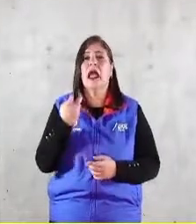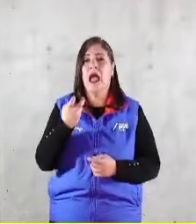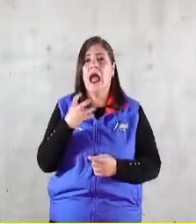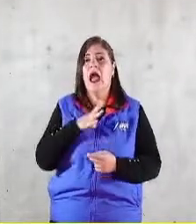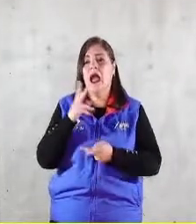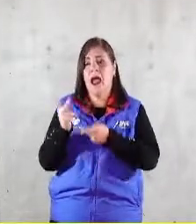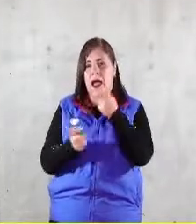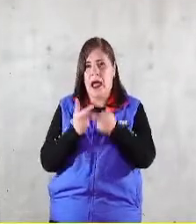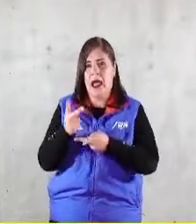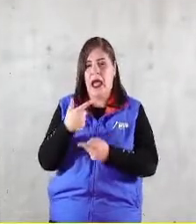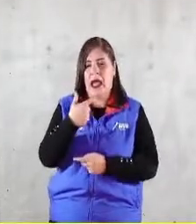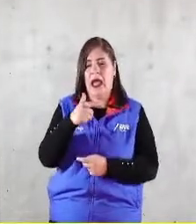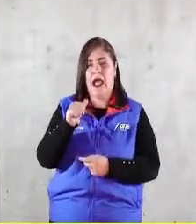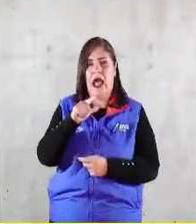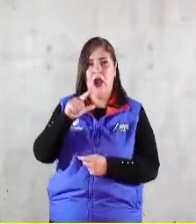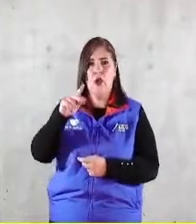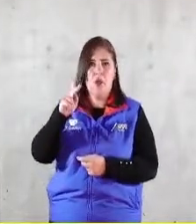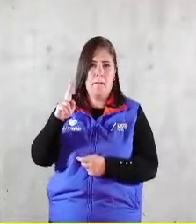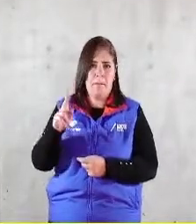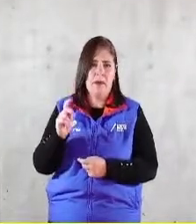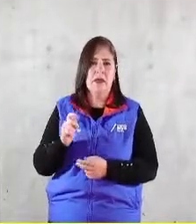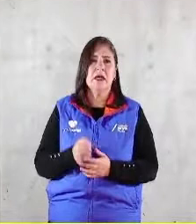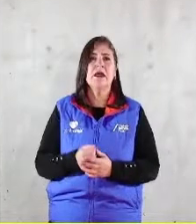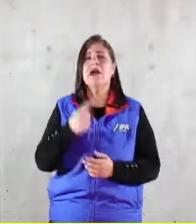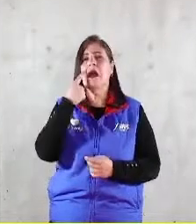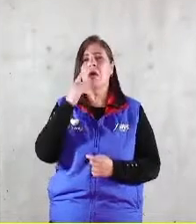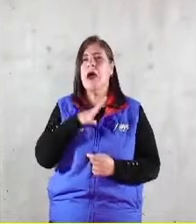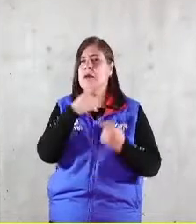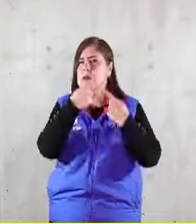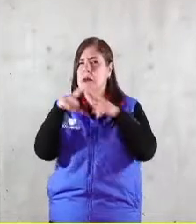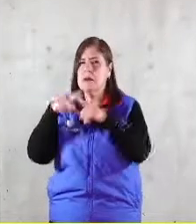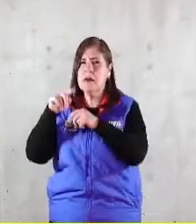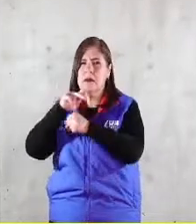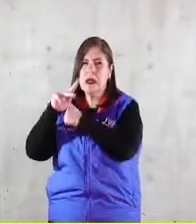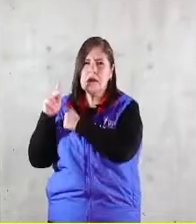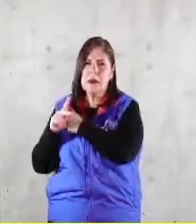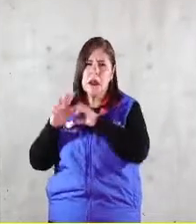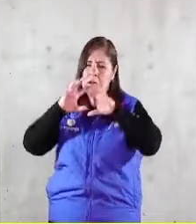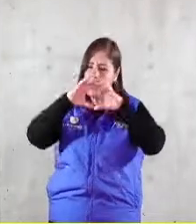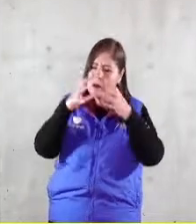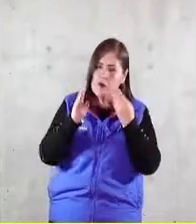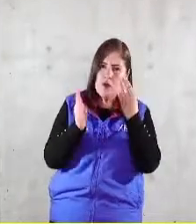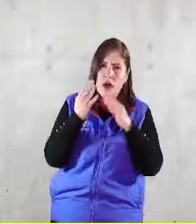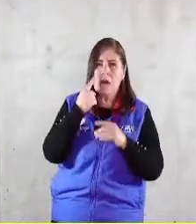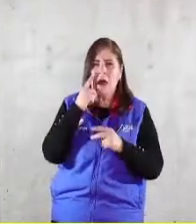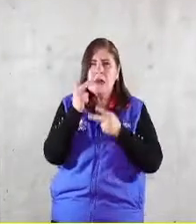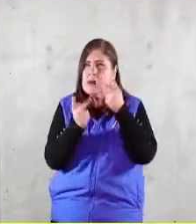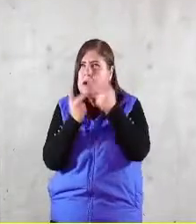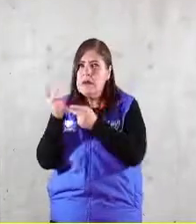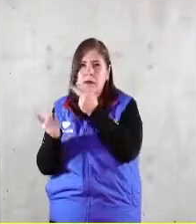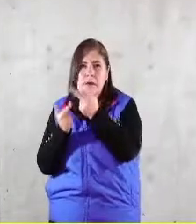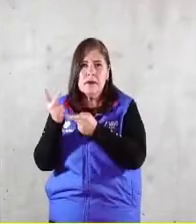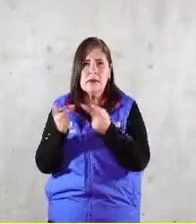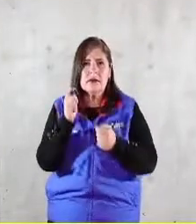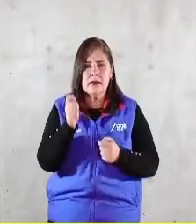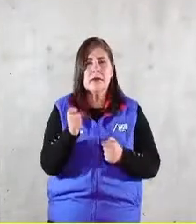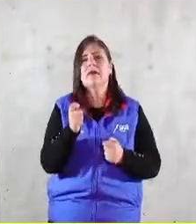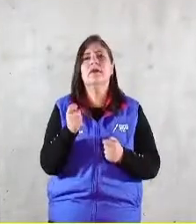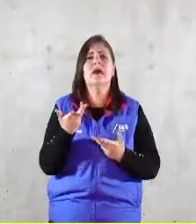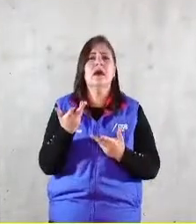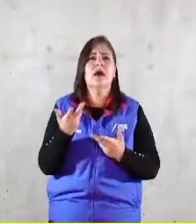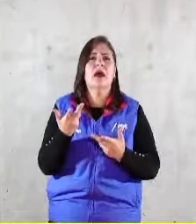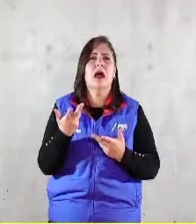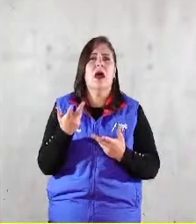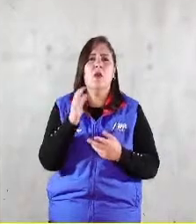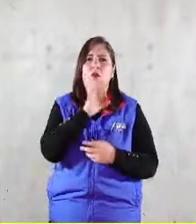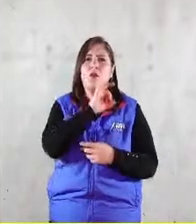encuesta de Gallup, que aquí entran todos los países del mundo. Y lo que hace es preguntar cuántos,